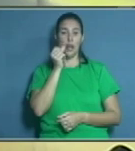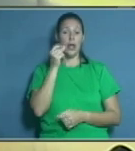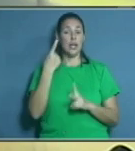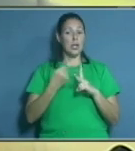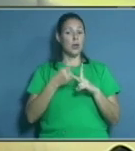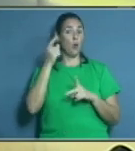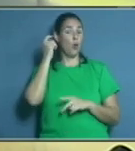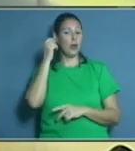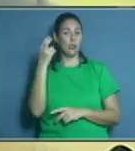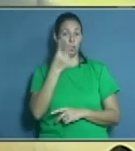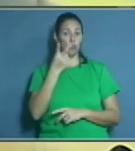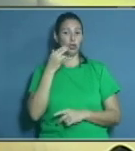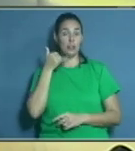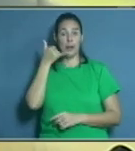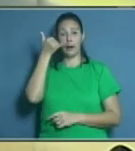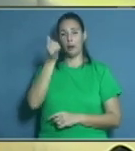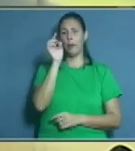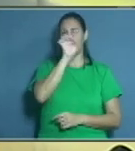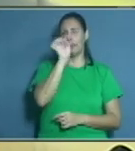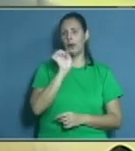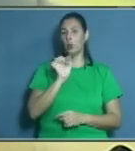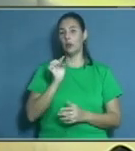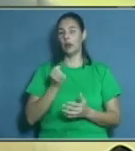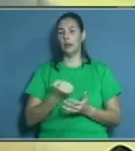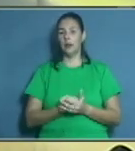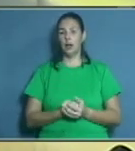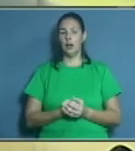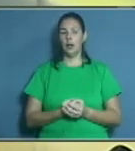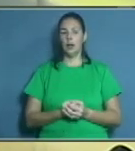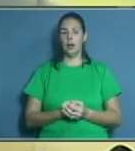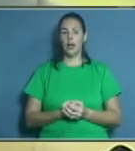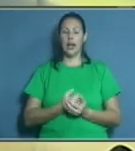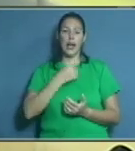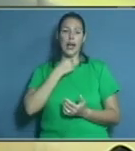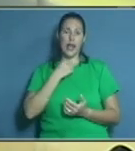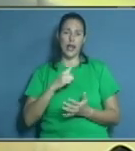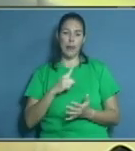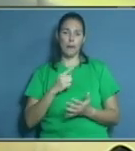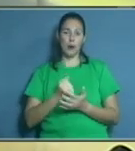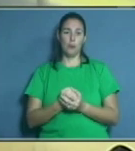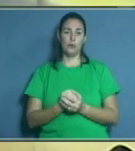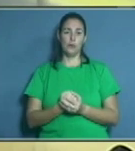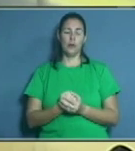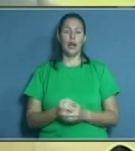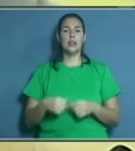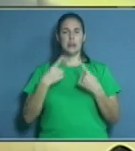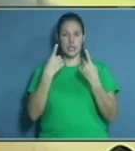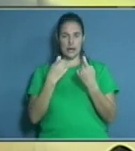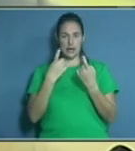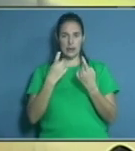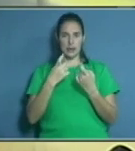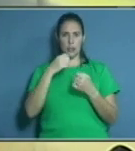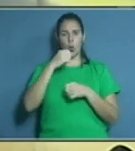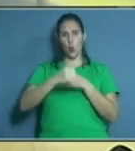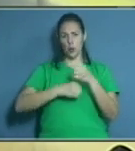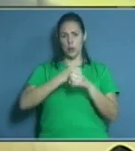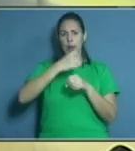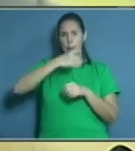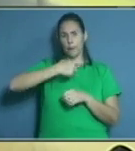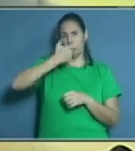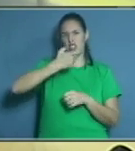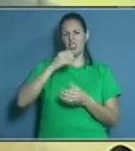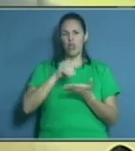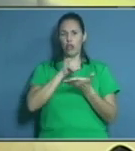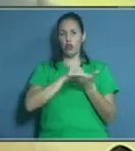ánchez se comunicaron con nosotros para preguntar a dónde acudir cuando se necesita una prótesis dental para obtener